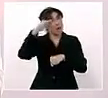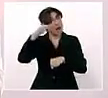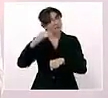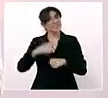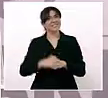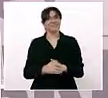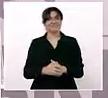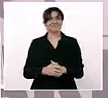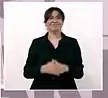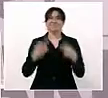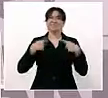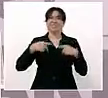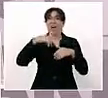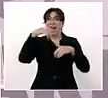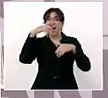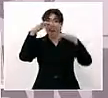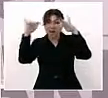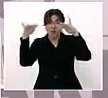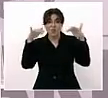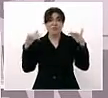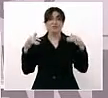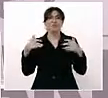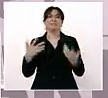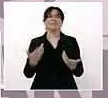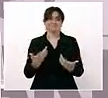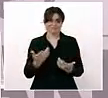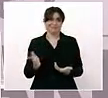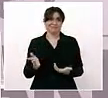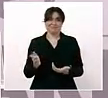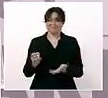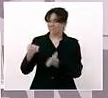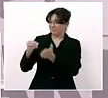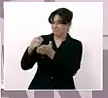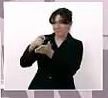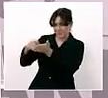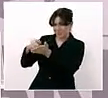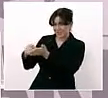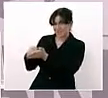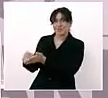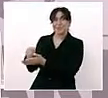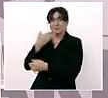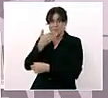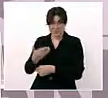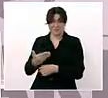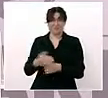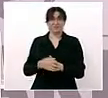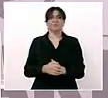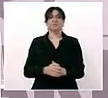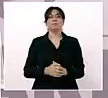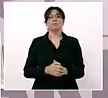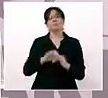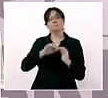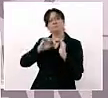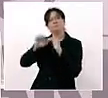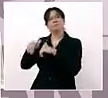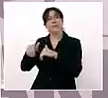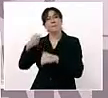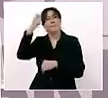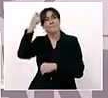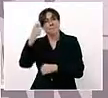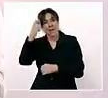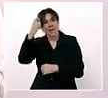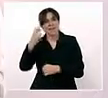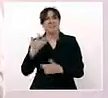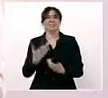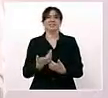mayores y, como dije, va a continuar la pensión para niñas, niños con discapacidad, las becas